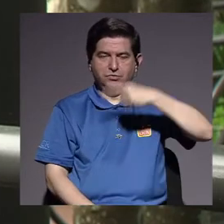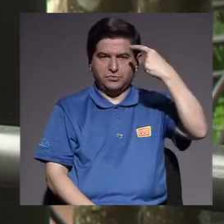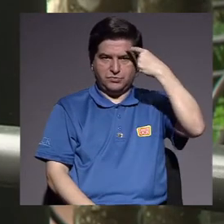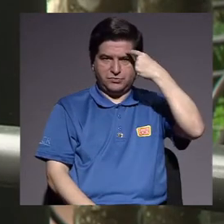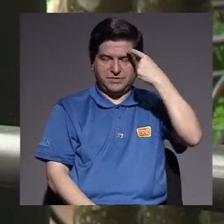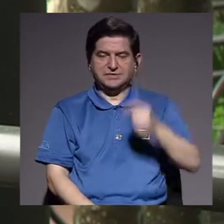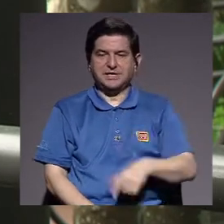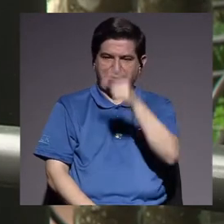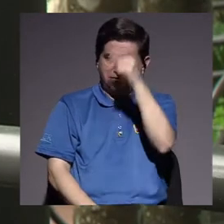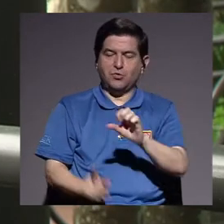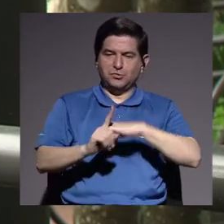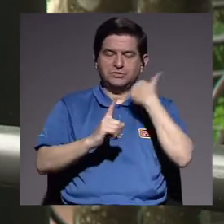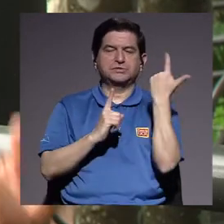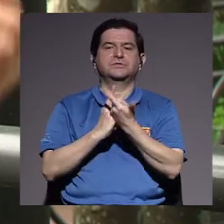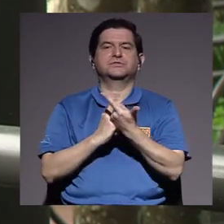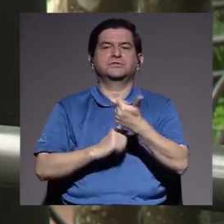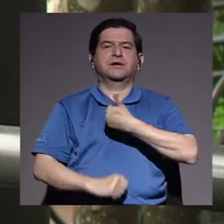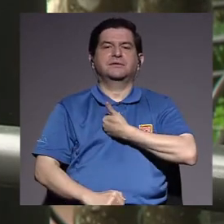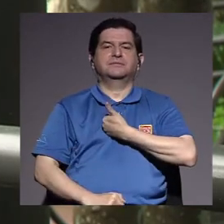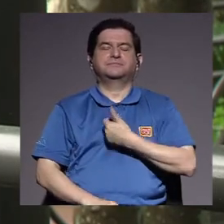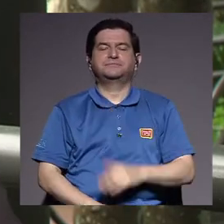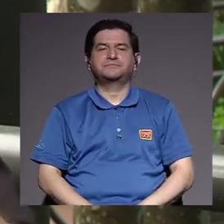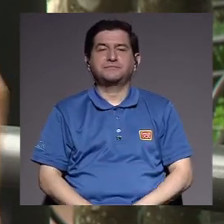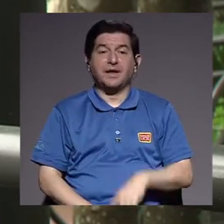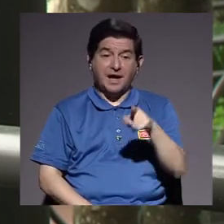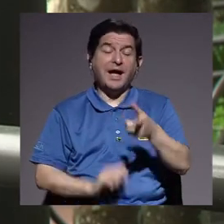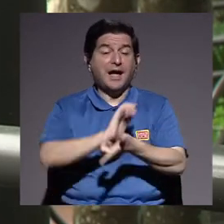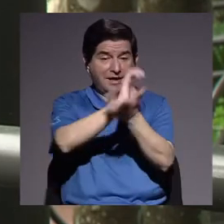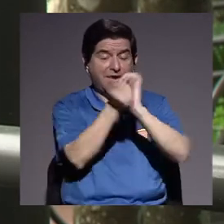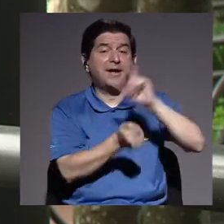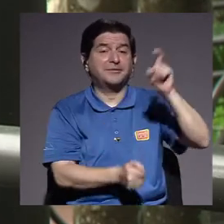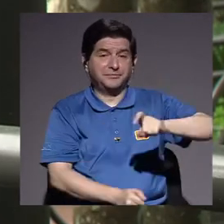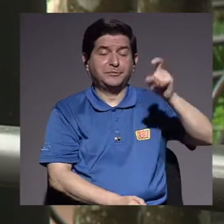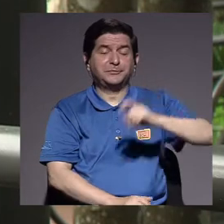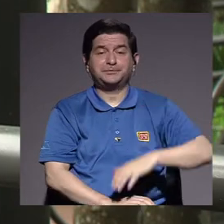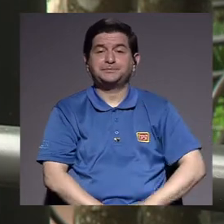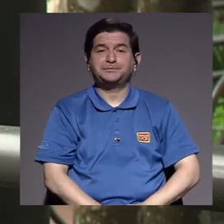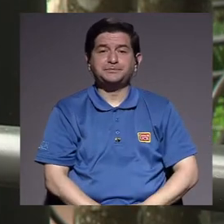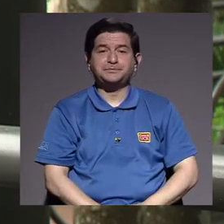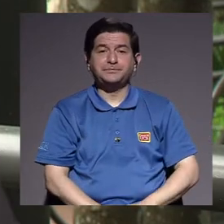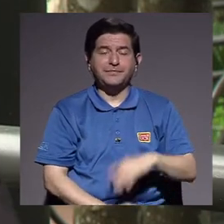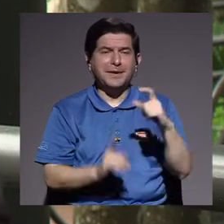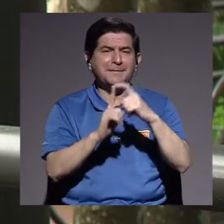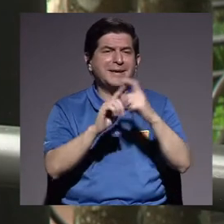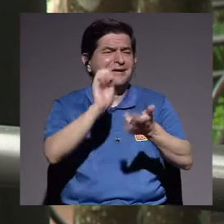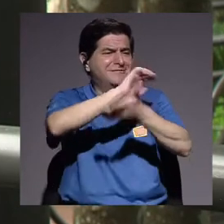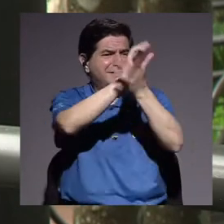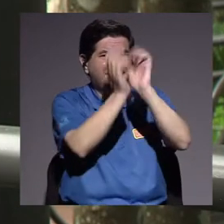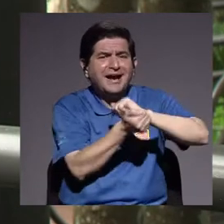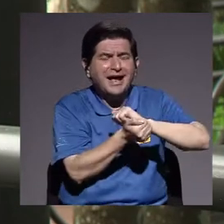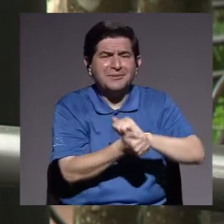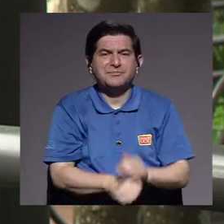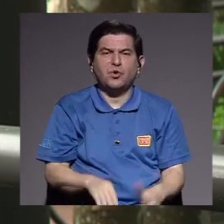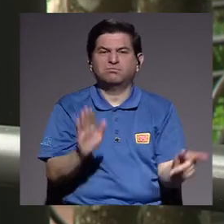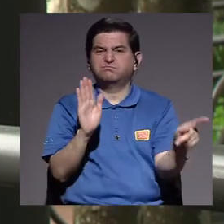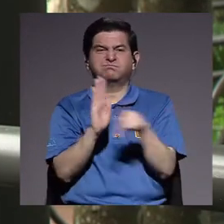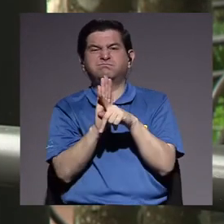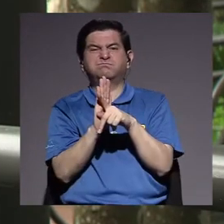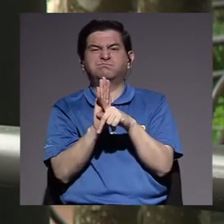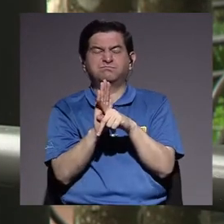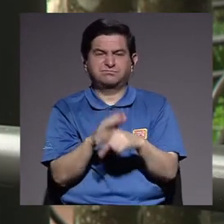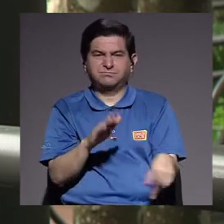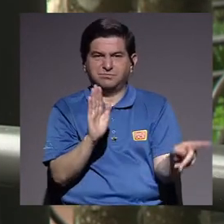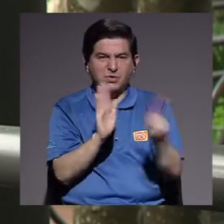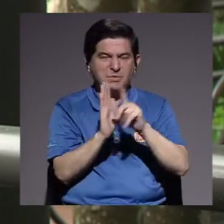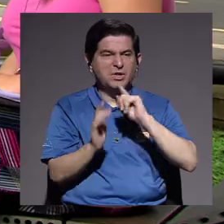y nos constituimos como seres sociales, ¿verdad? Y eso supone una transformación, ¿verdad? Y esa palabra transformación parece ser que es prohibida, ¿no? Es